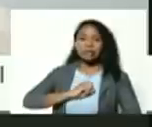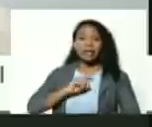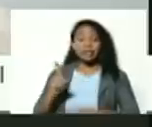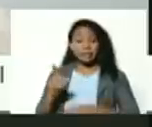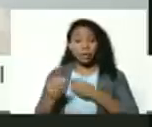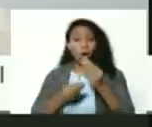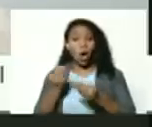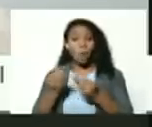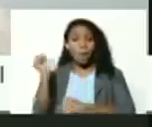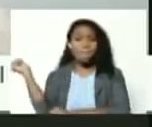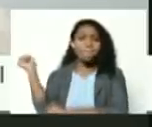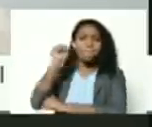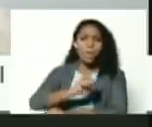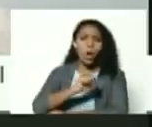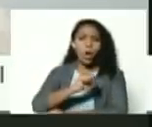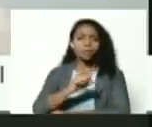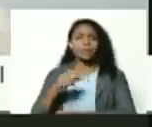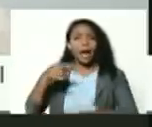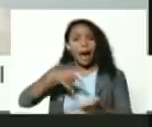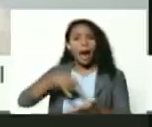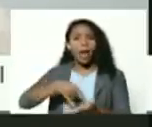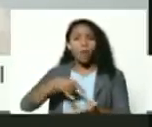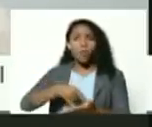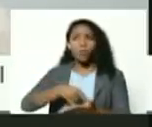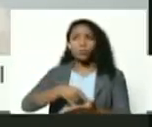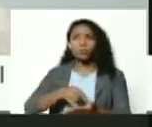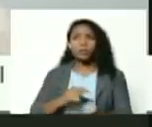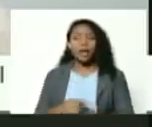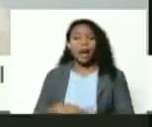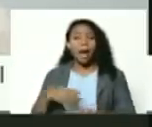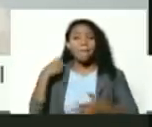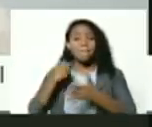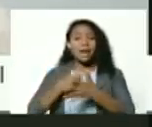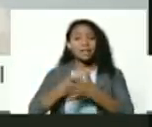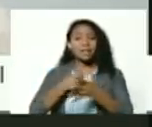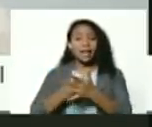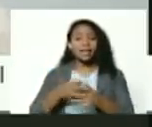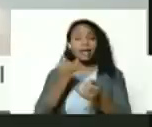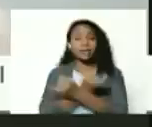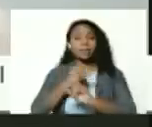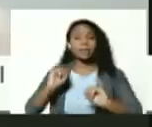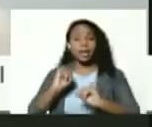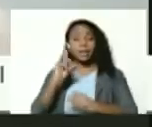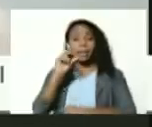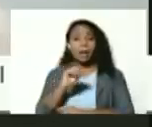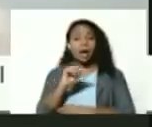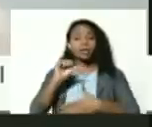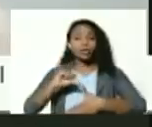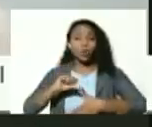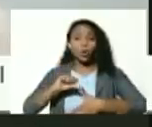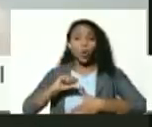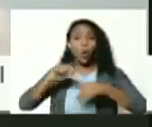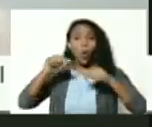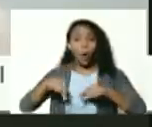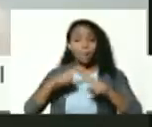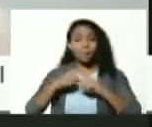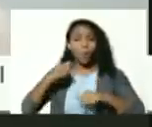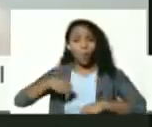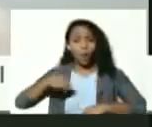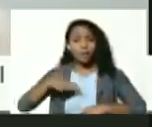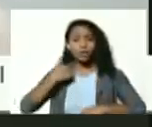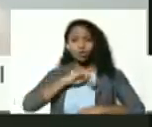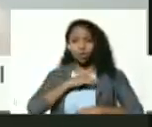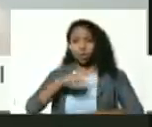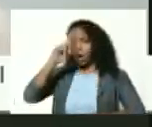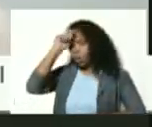como derrotamos en Carabobo como derrotamos en las batallas de independencia también en el sur hoy por hoy los reconocemos